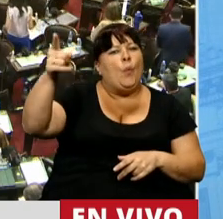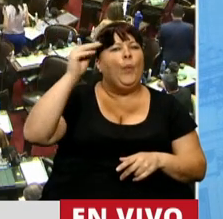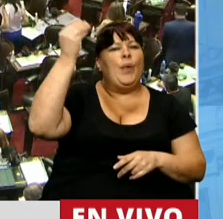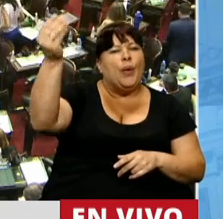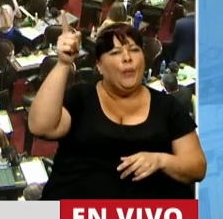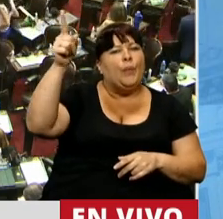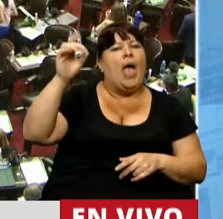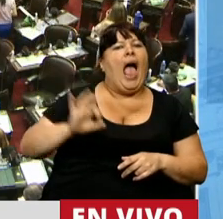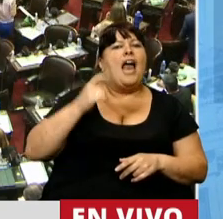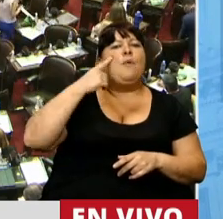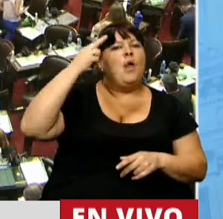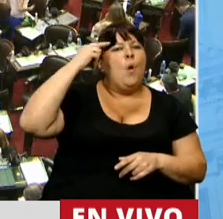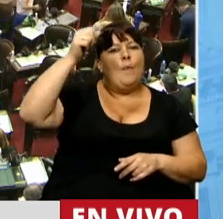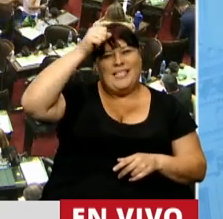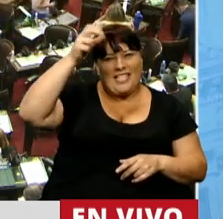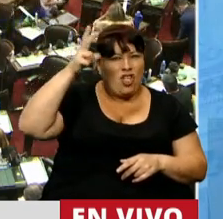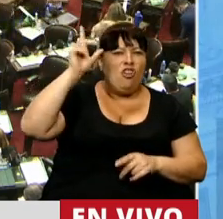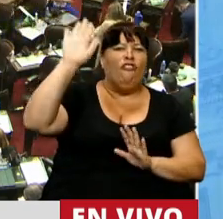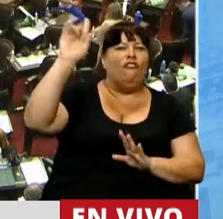el año 68,